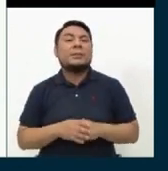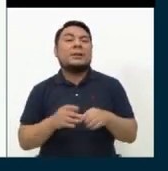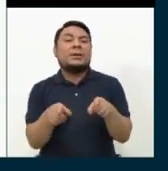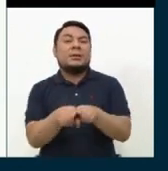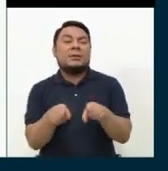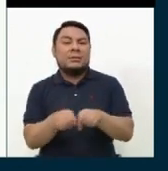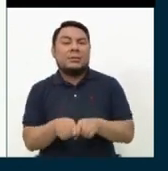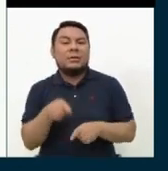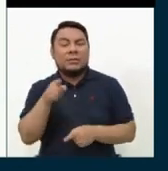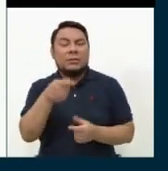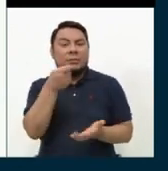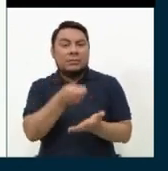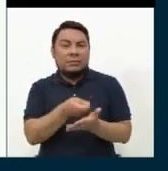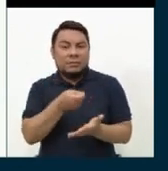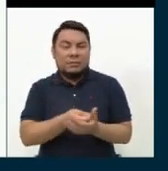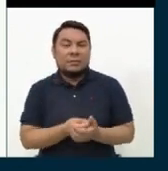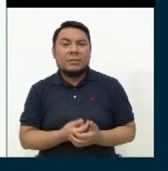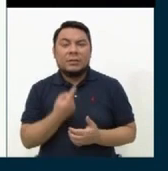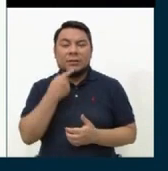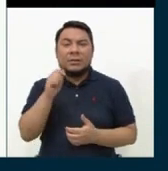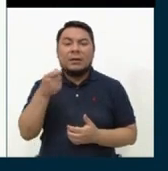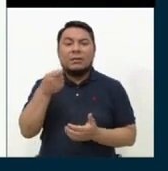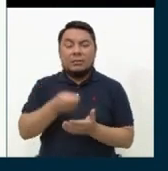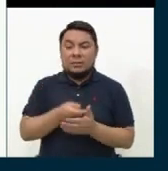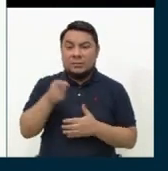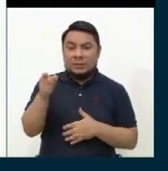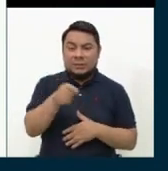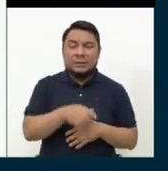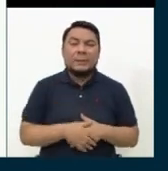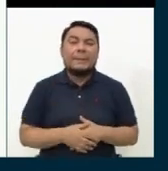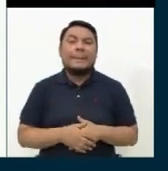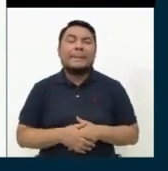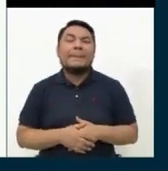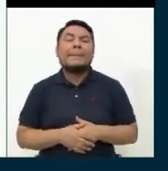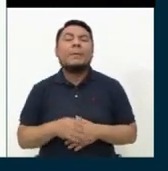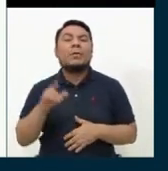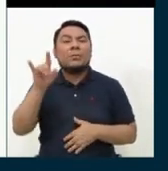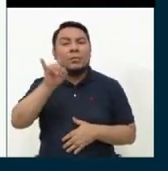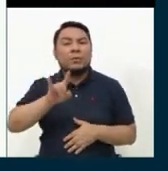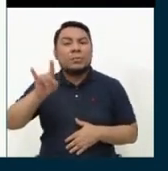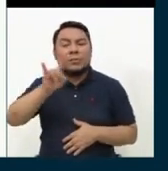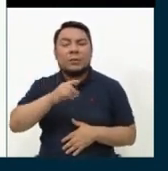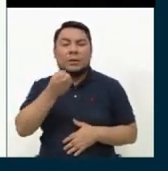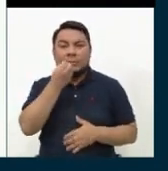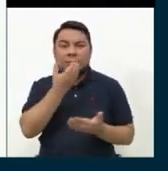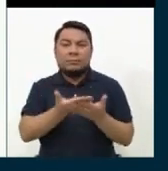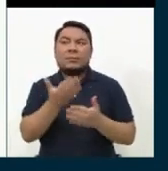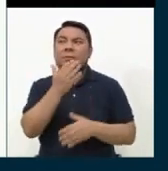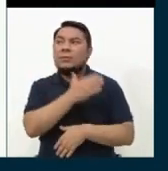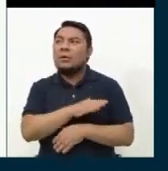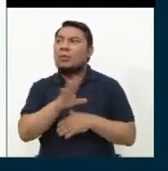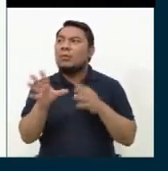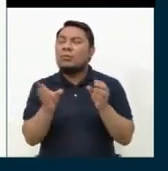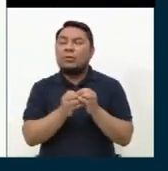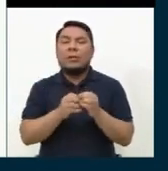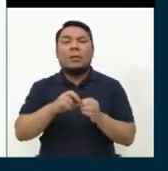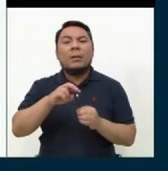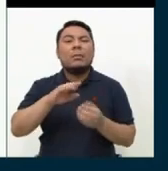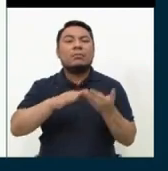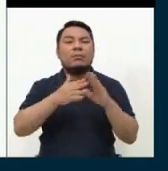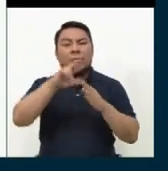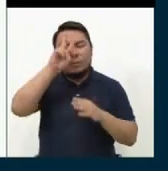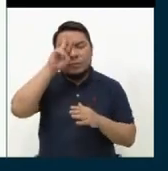los impuestos que se le está cobrando se utilice en bienestar de todo el pueblo peruano.